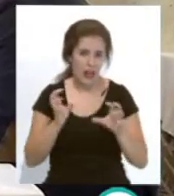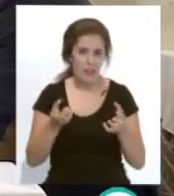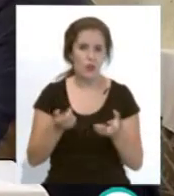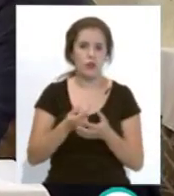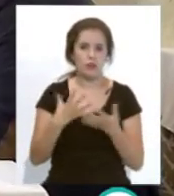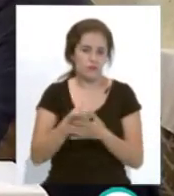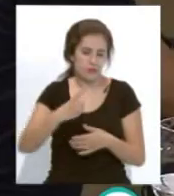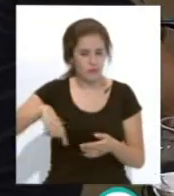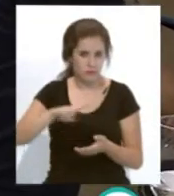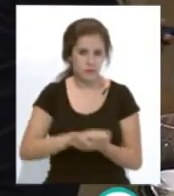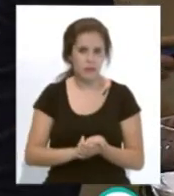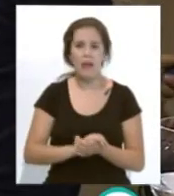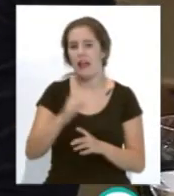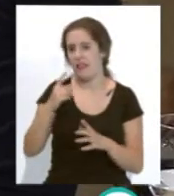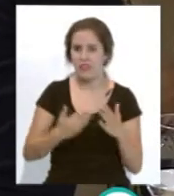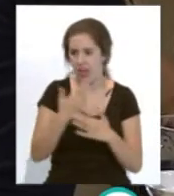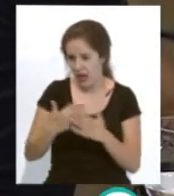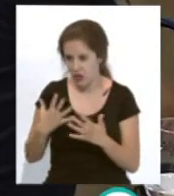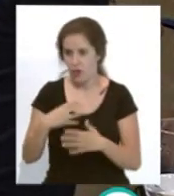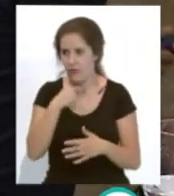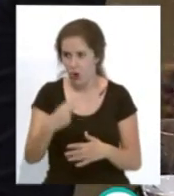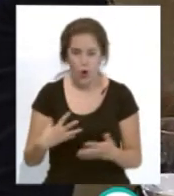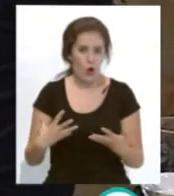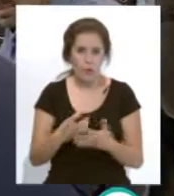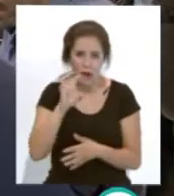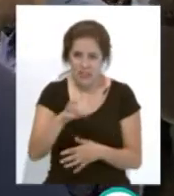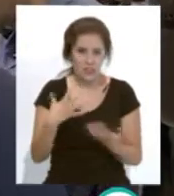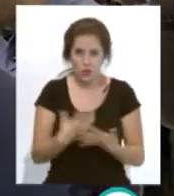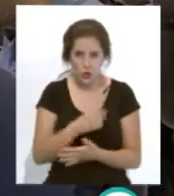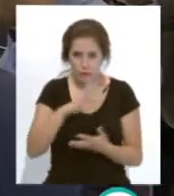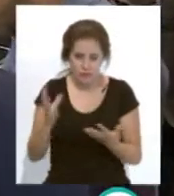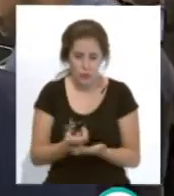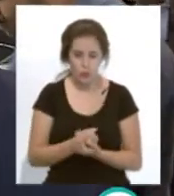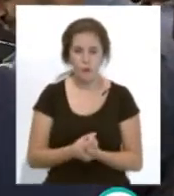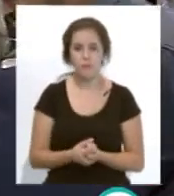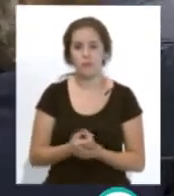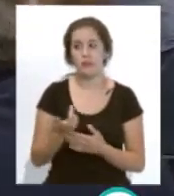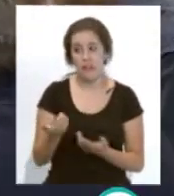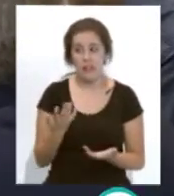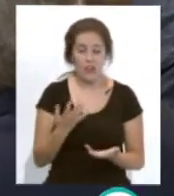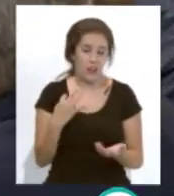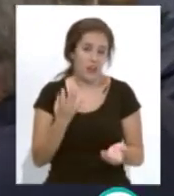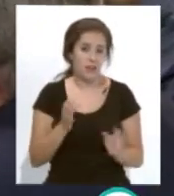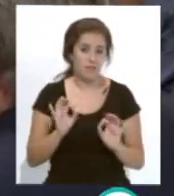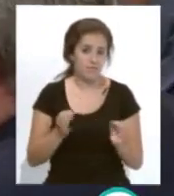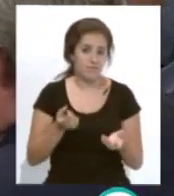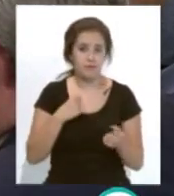más y del diario y de la voz y del país todo el mundo se hace eco de una